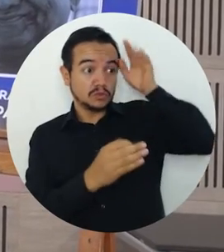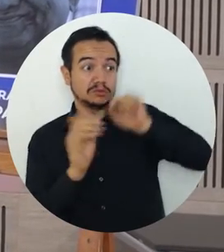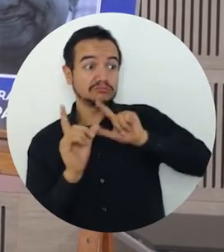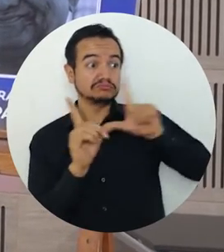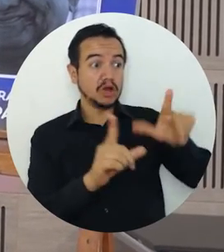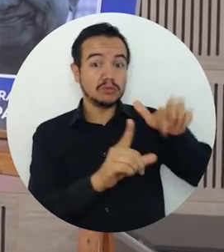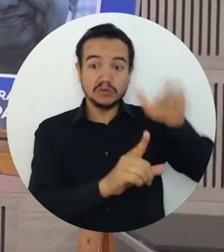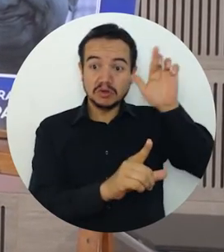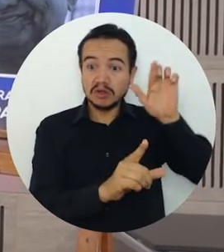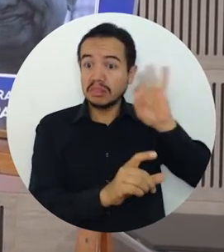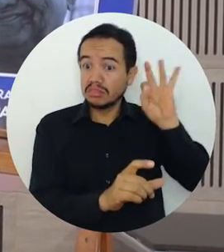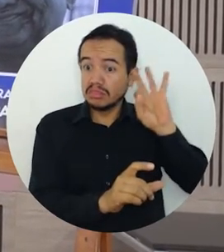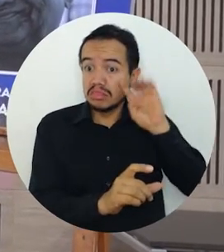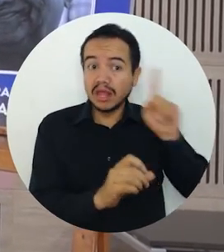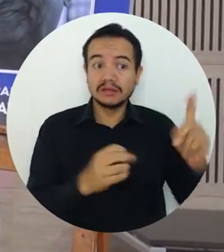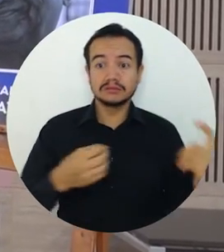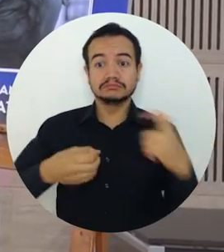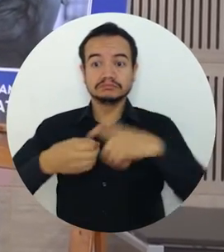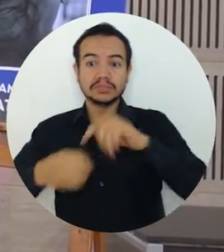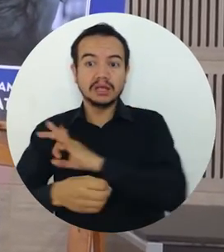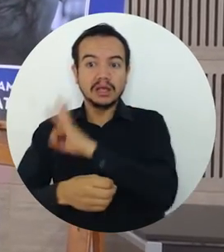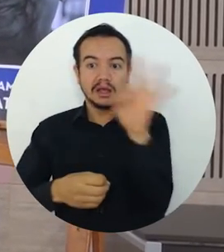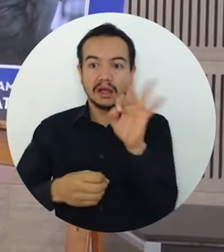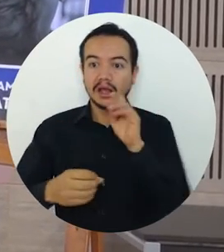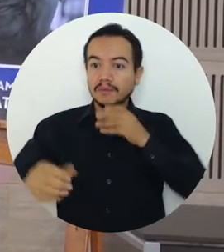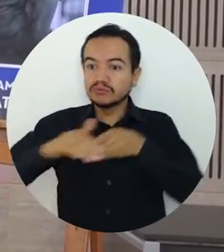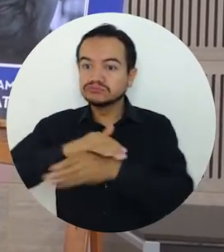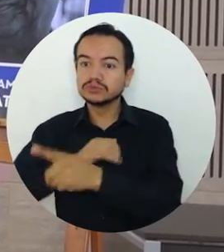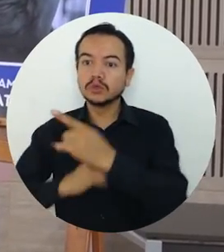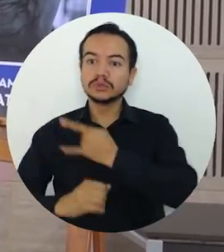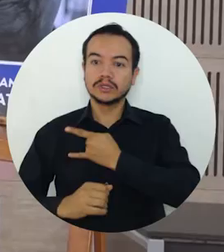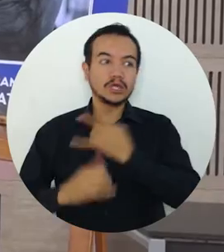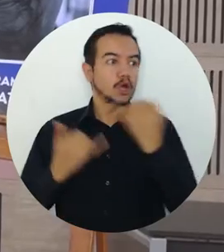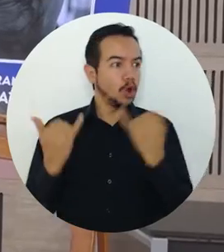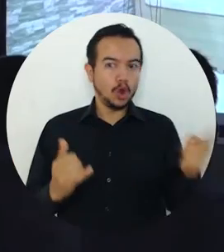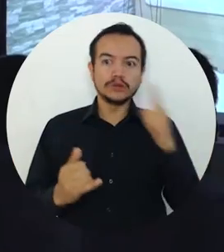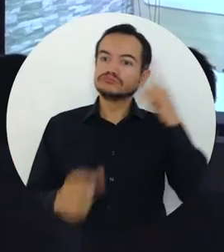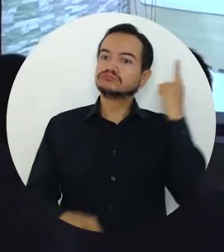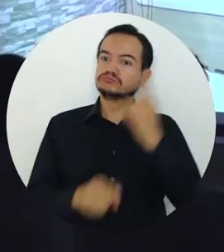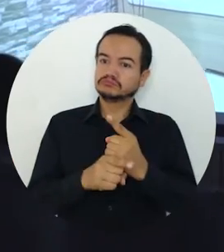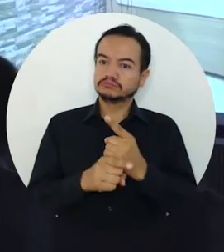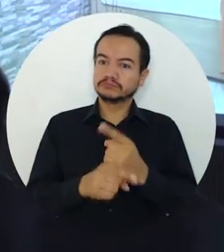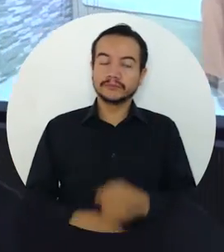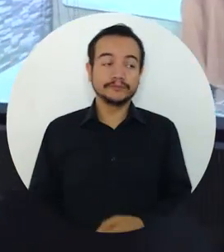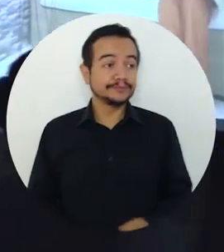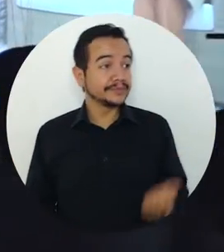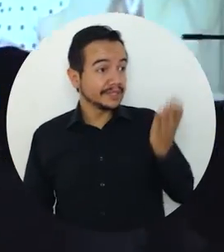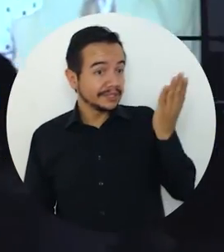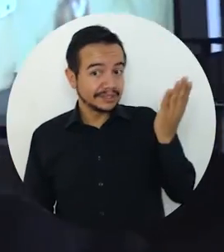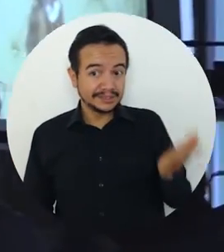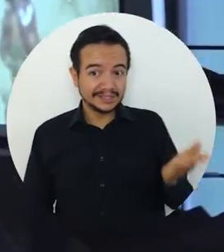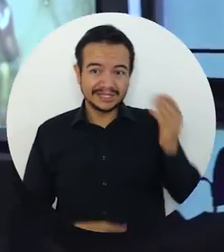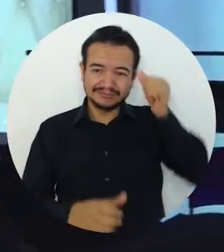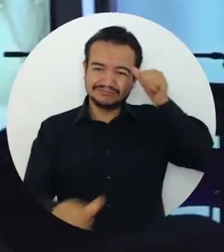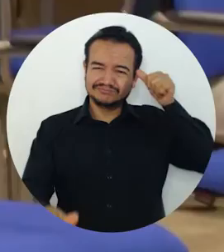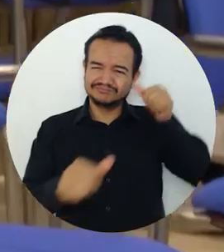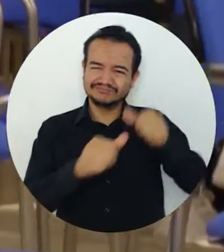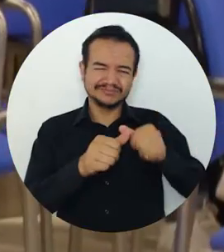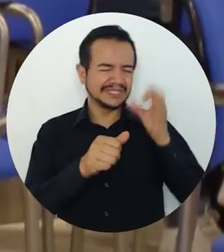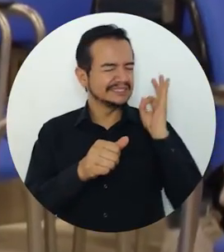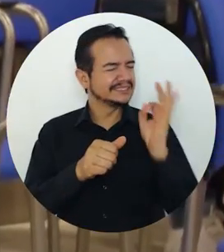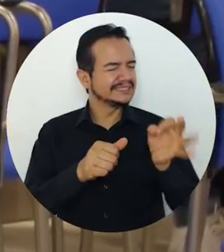ni haber podido tener la oportunidad de pisar un alma mater en una universidad, hoy lo hicieron. El recuerdo de Antonio García Castrillo